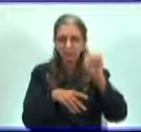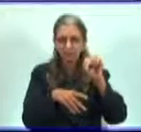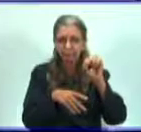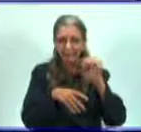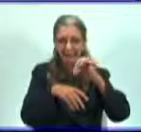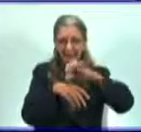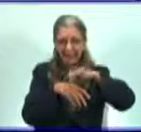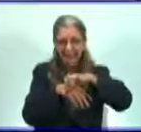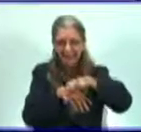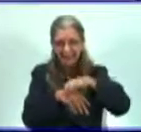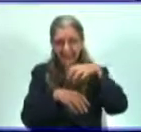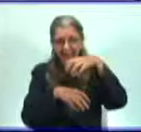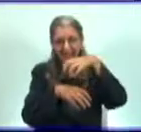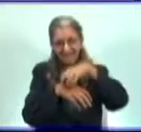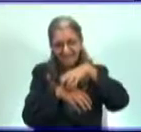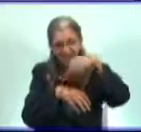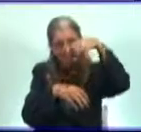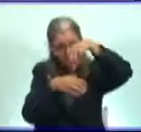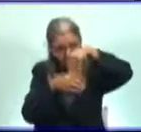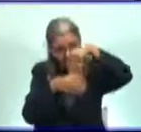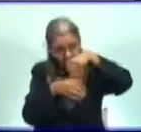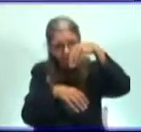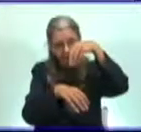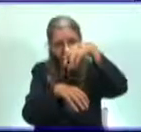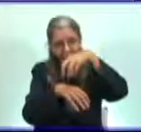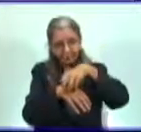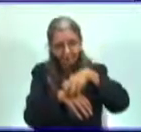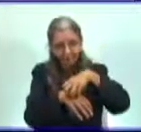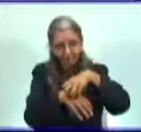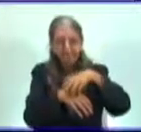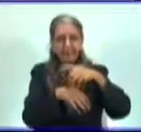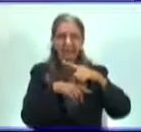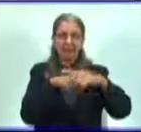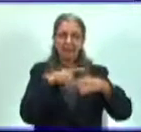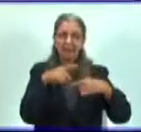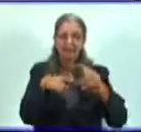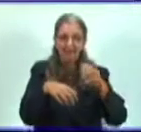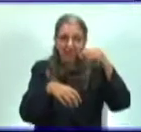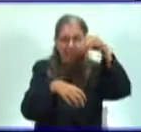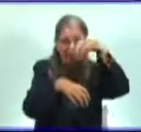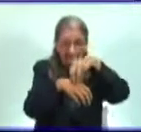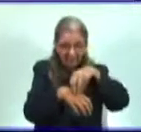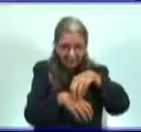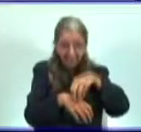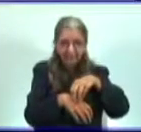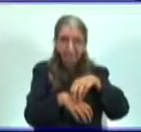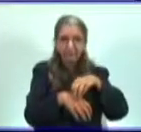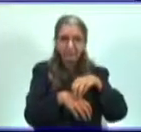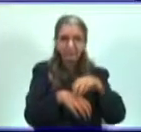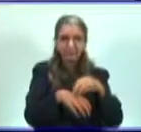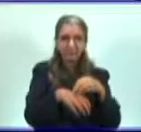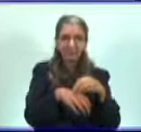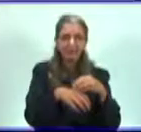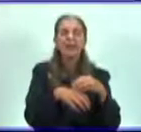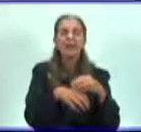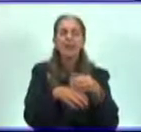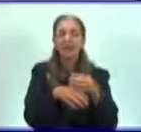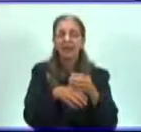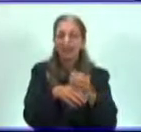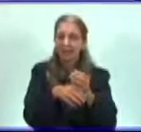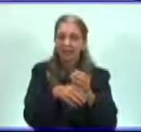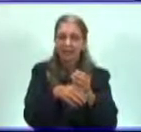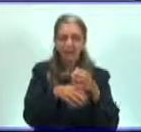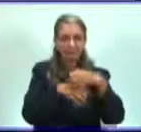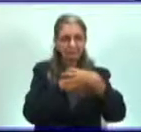genético al interior de la célula. Una vez en el interior de la célula, desvía el metabolismo de la